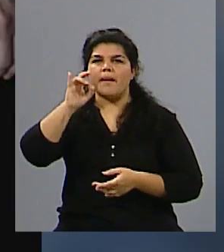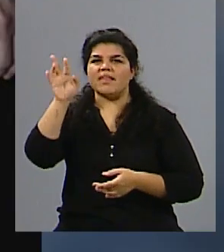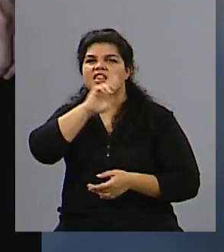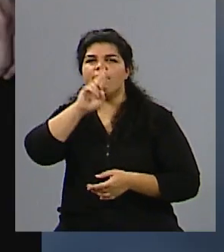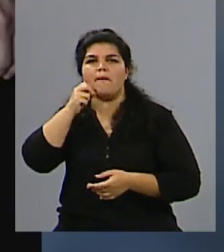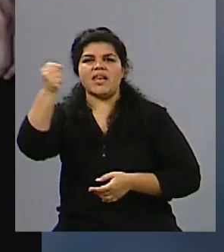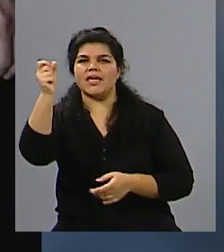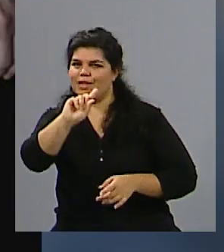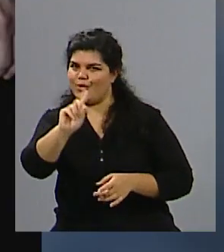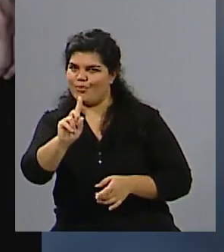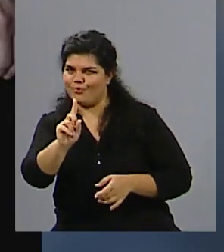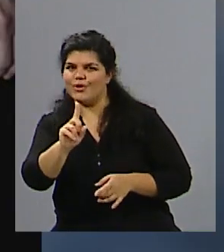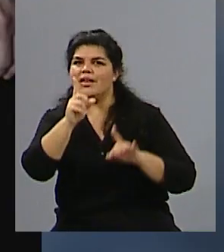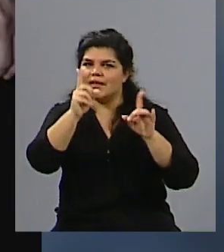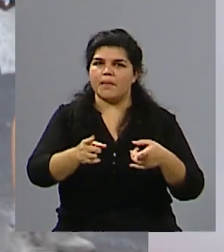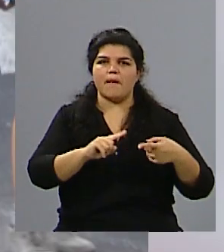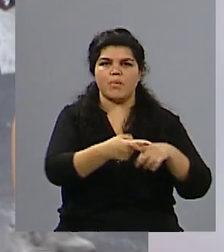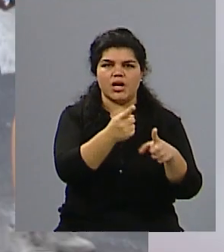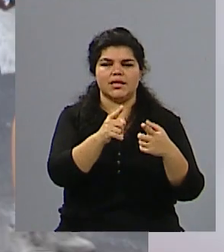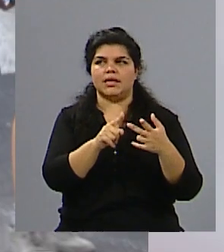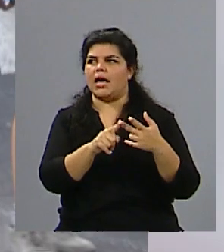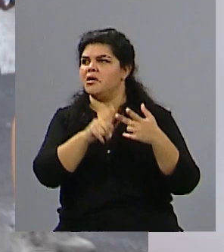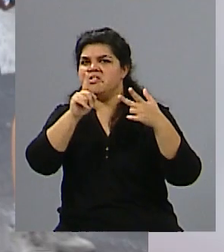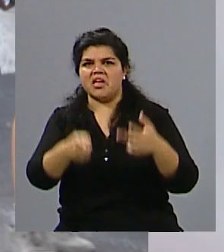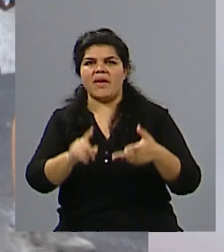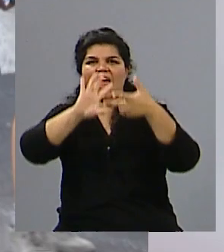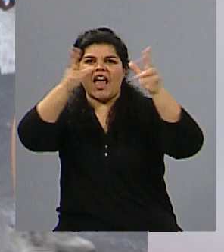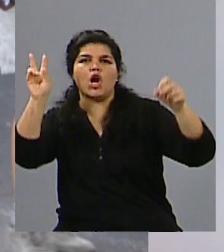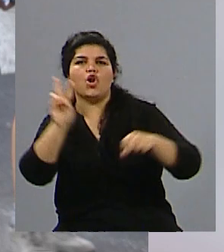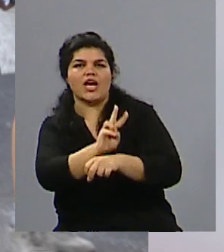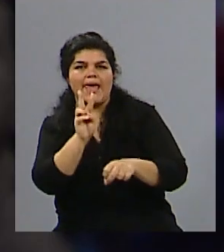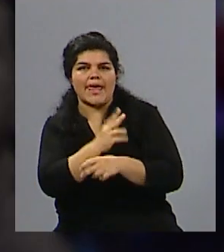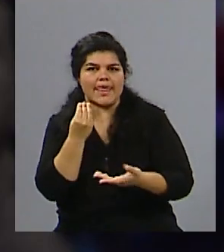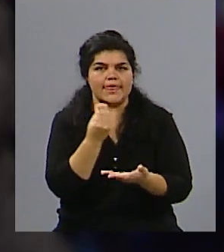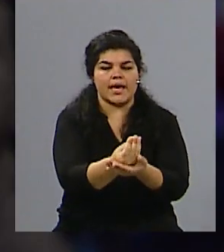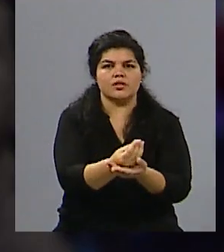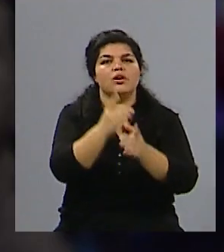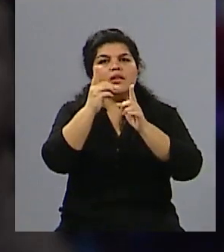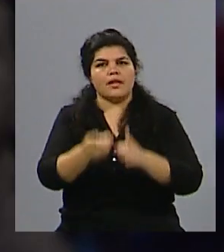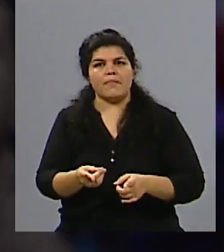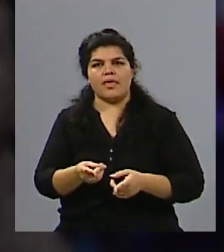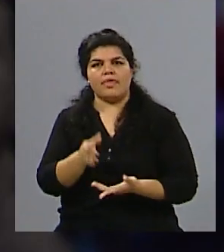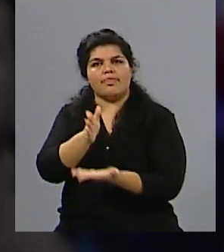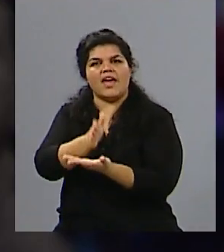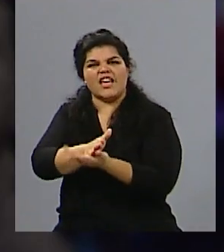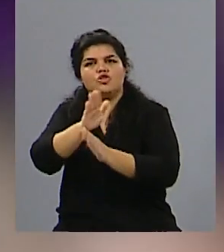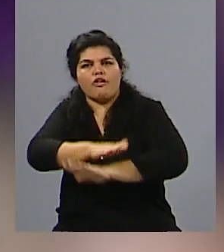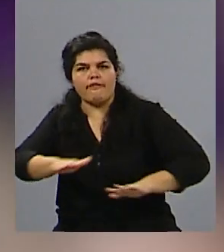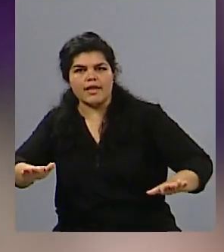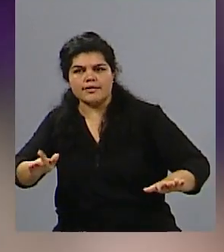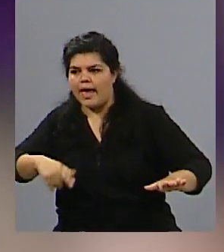políticos, o activistas ecologistas, o activistas por derechos de las infancias. Creo que en el último tiempo